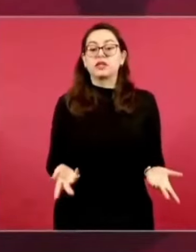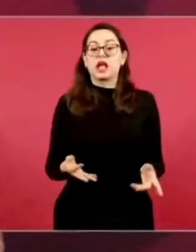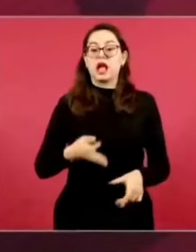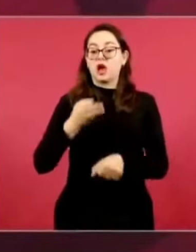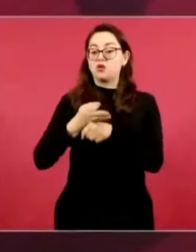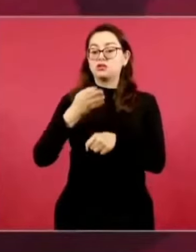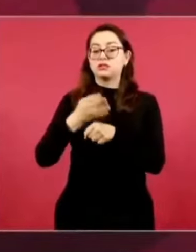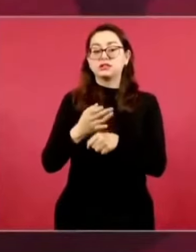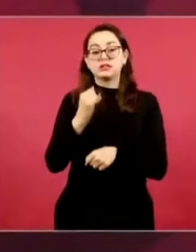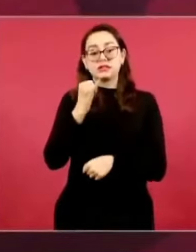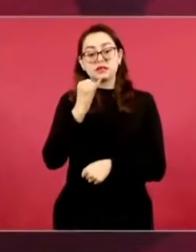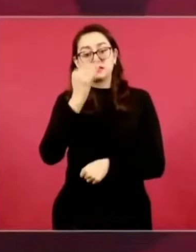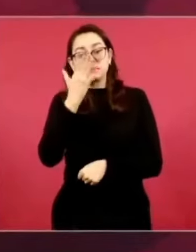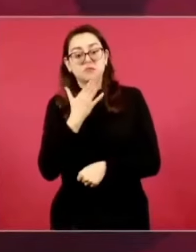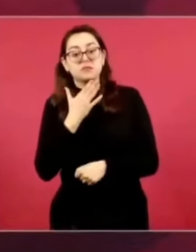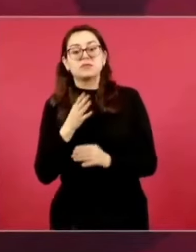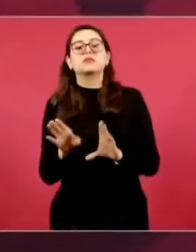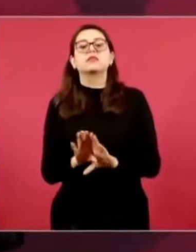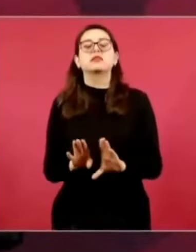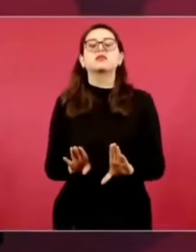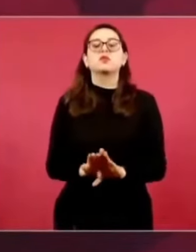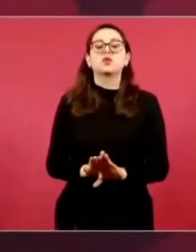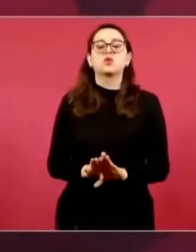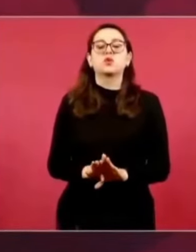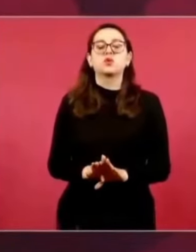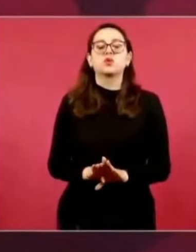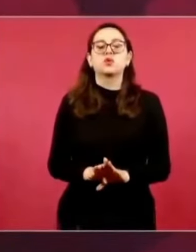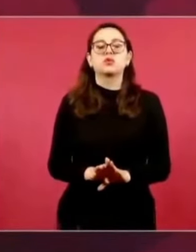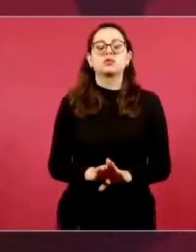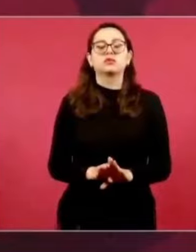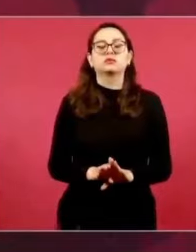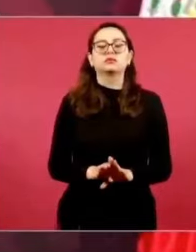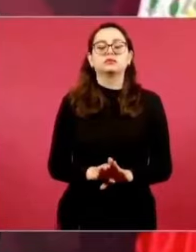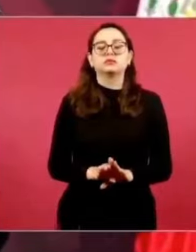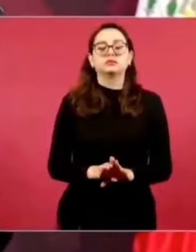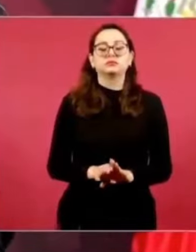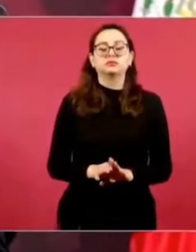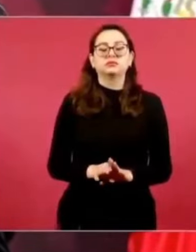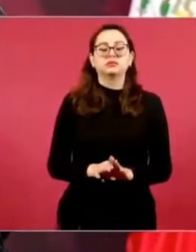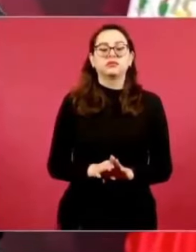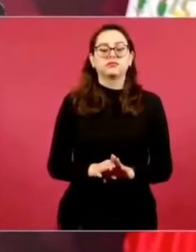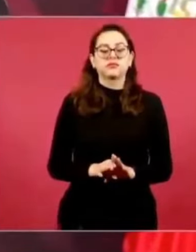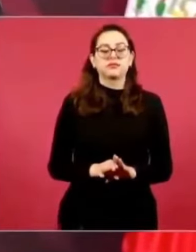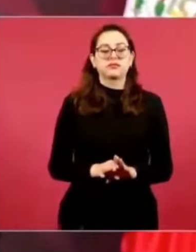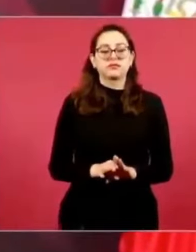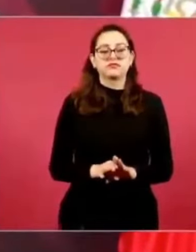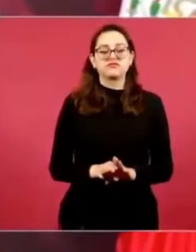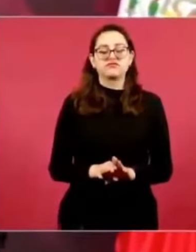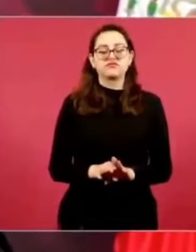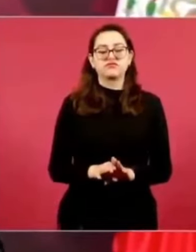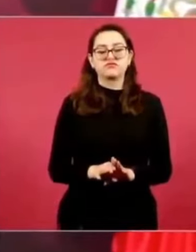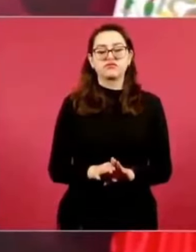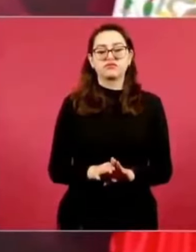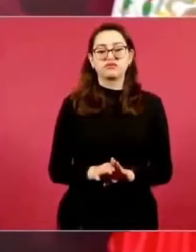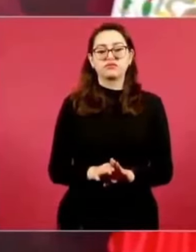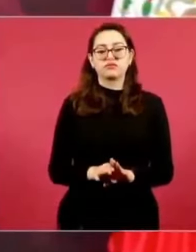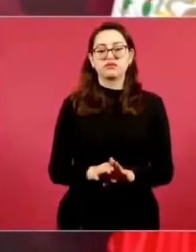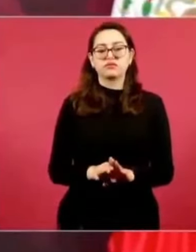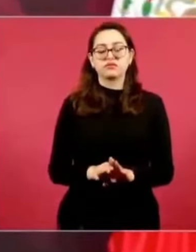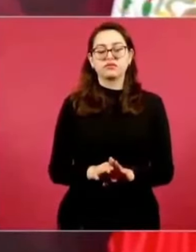Pues que México es de